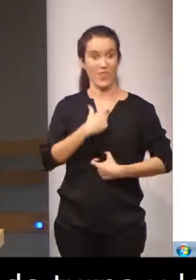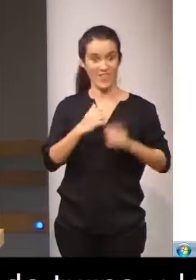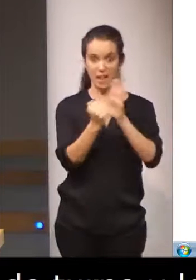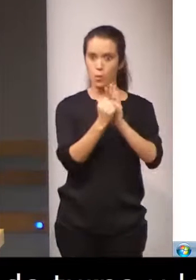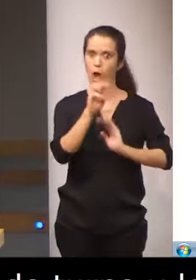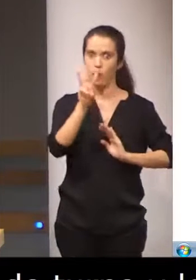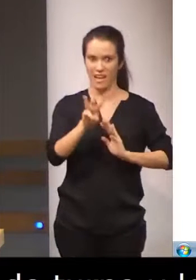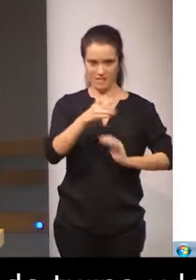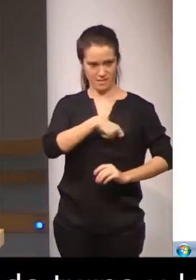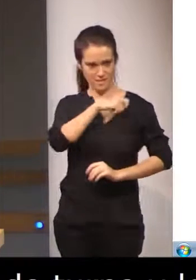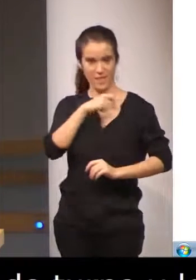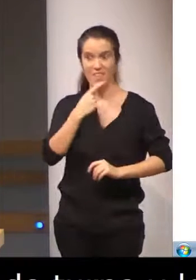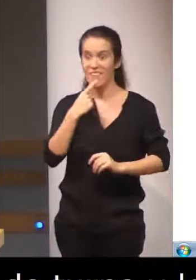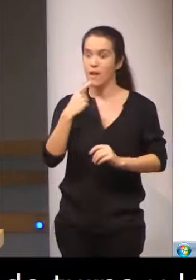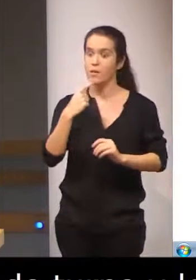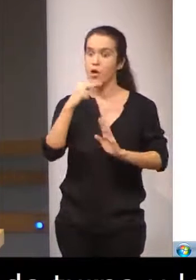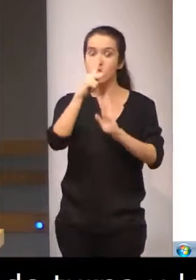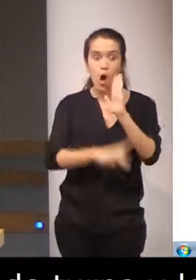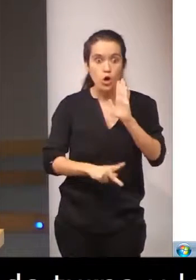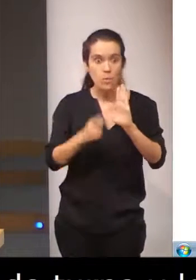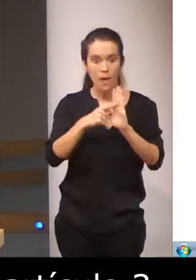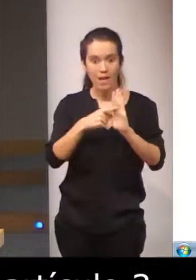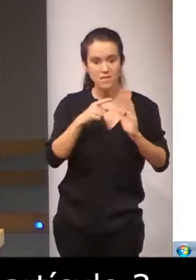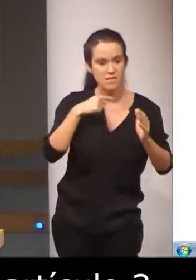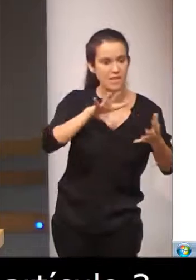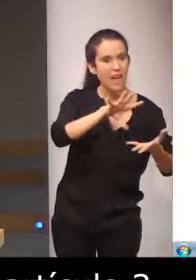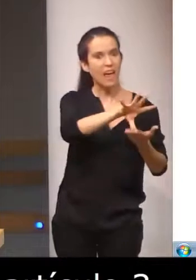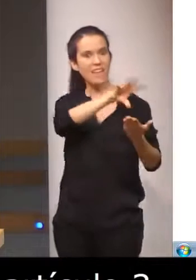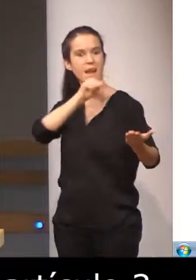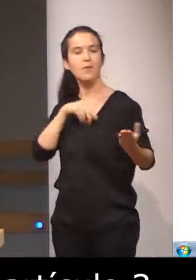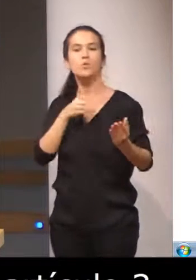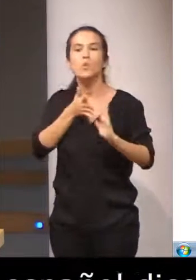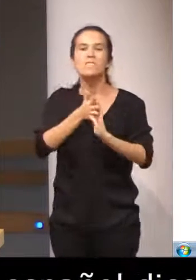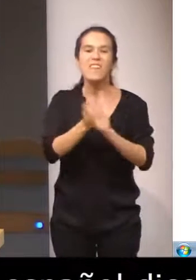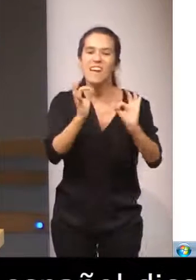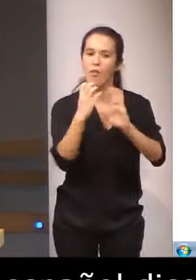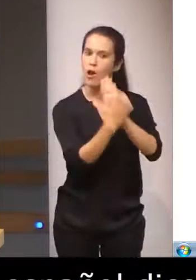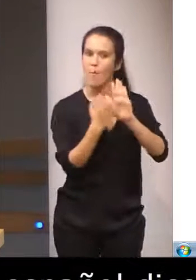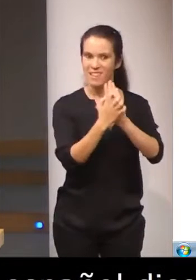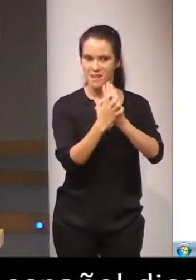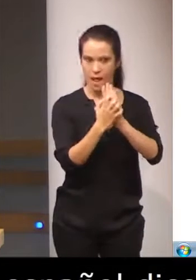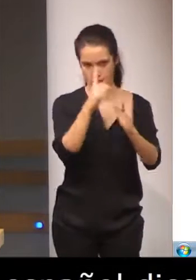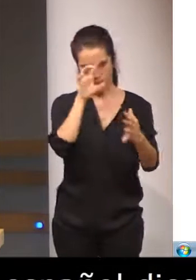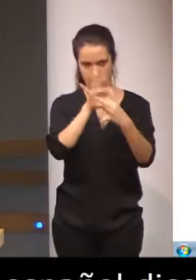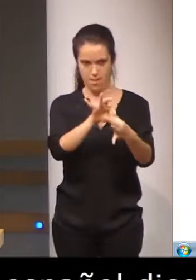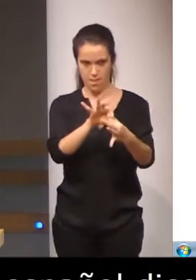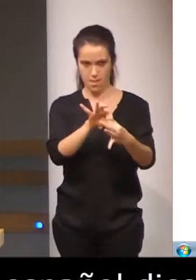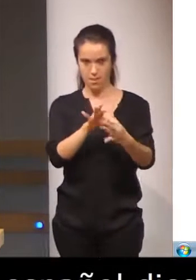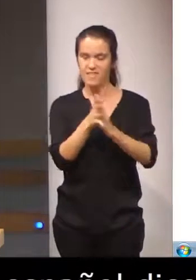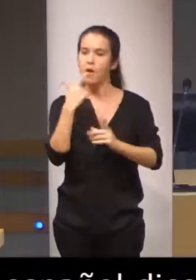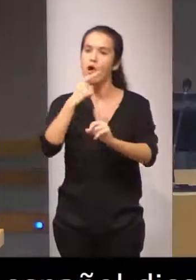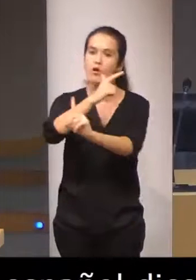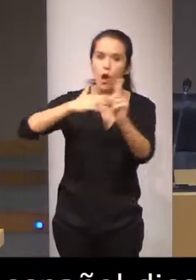dice que las normas se interpretarán de acuerdo con su sentido gramatical, de acuerdo con el